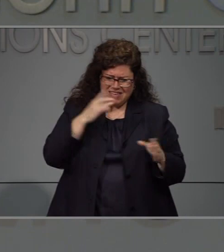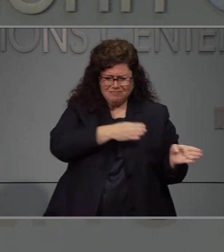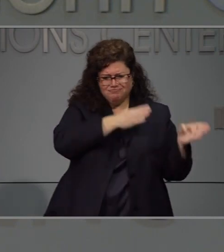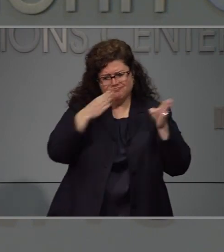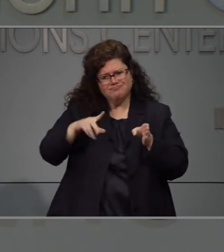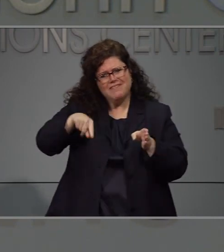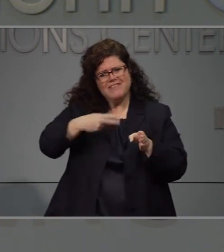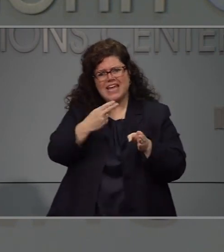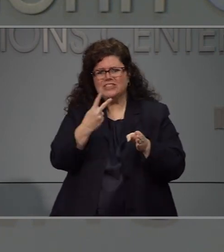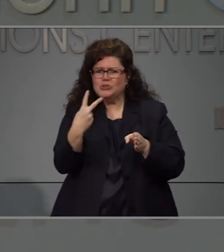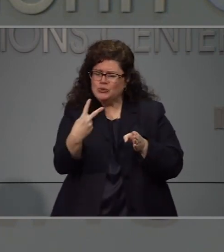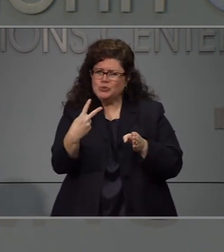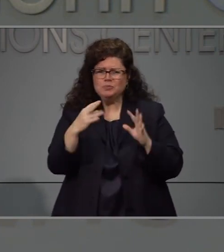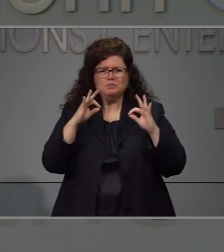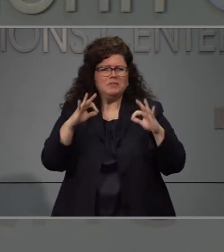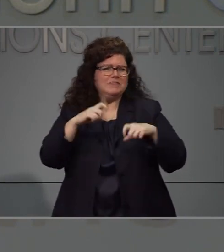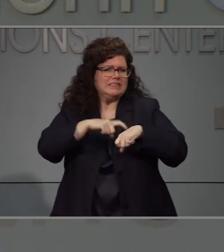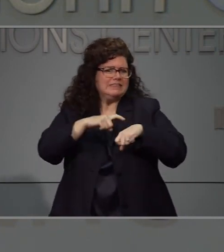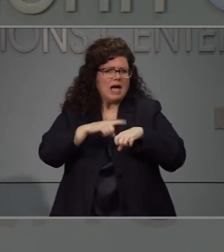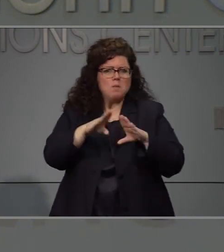un buen momento. Gracias la siguiente pregunta.